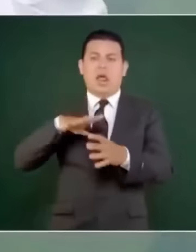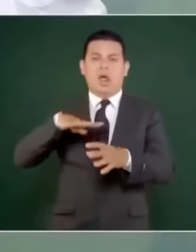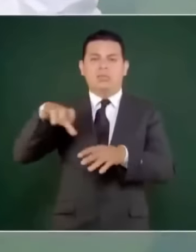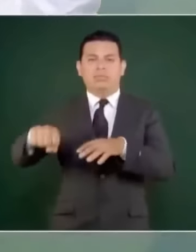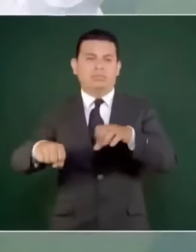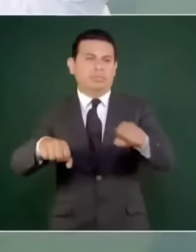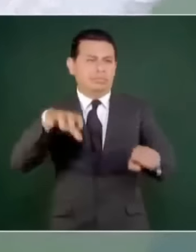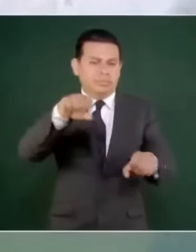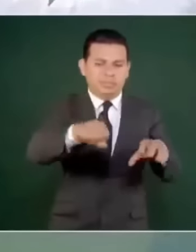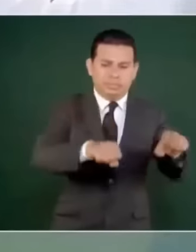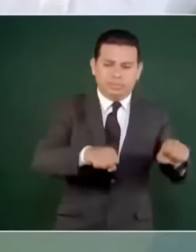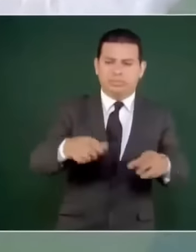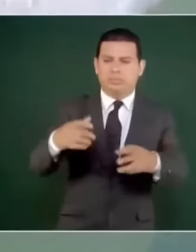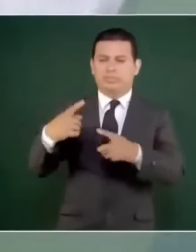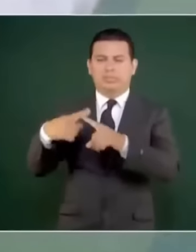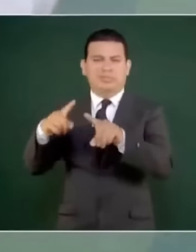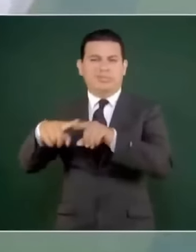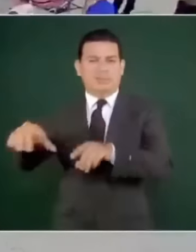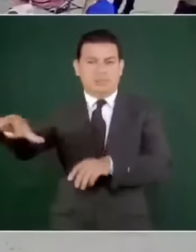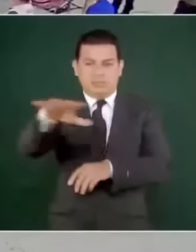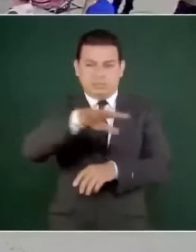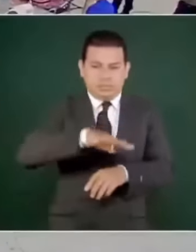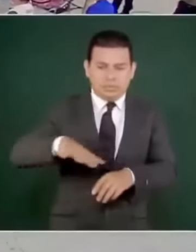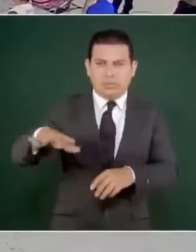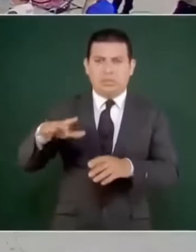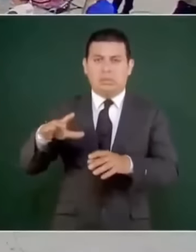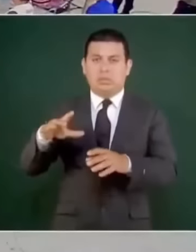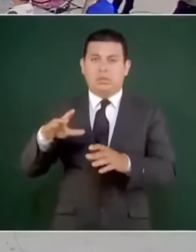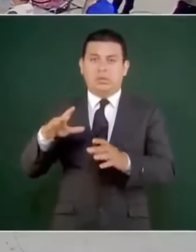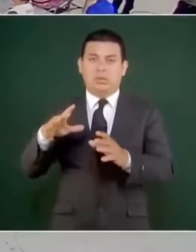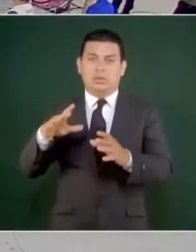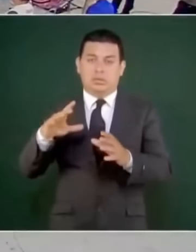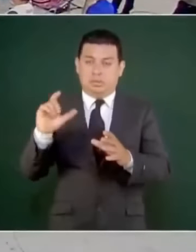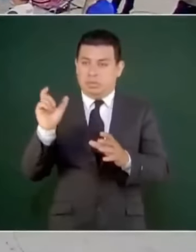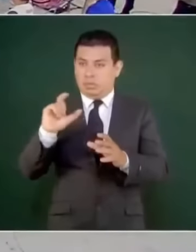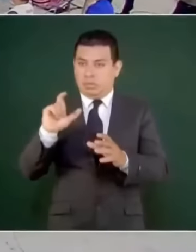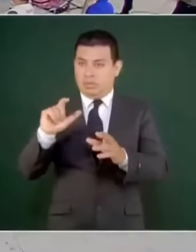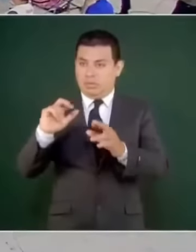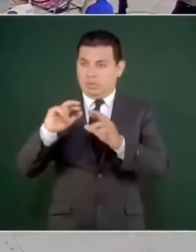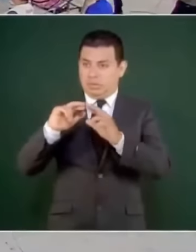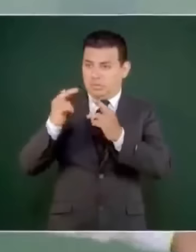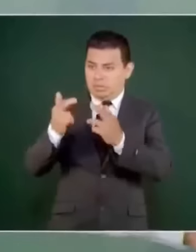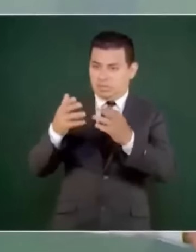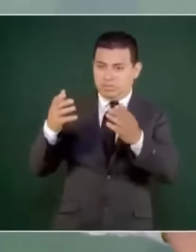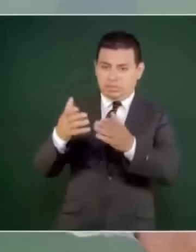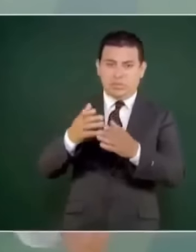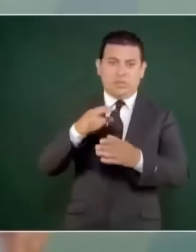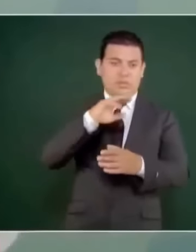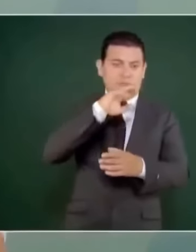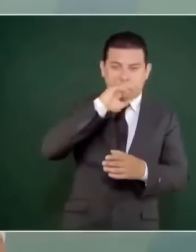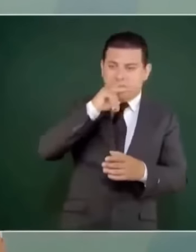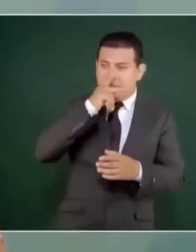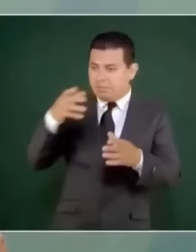a la salida de la reunión con las mamás y los papás